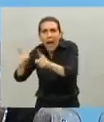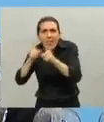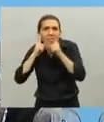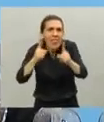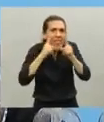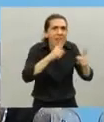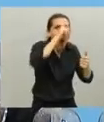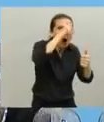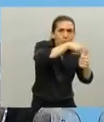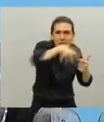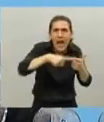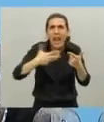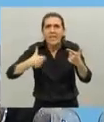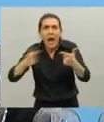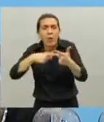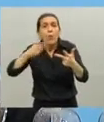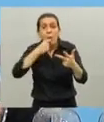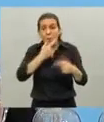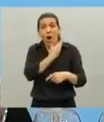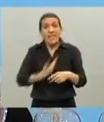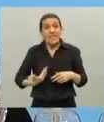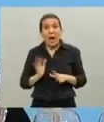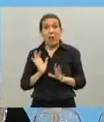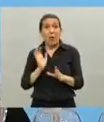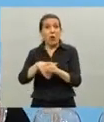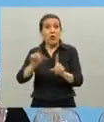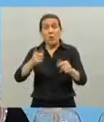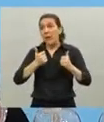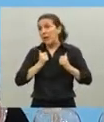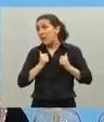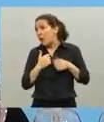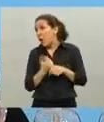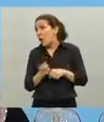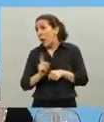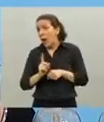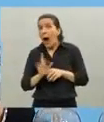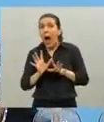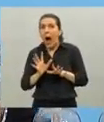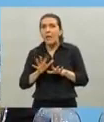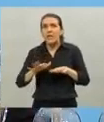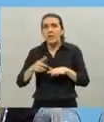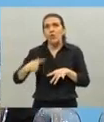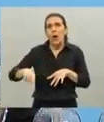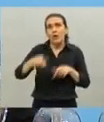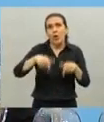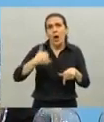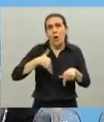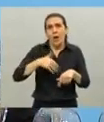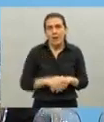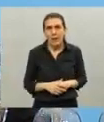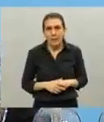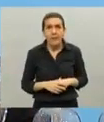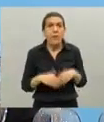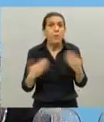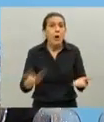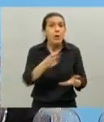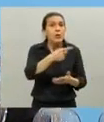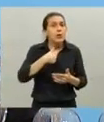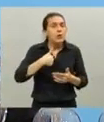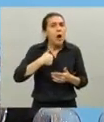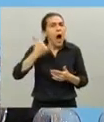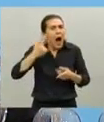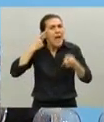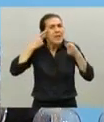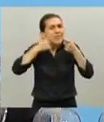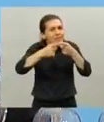porque si el Estado no está presente nos pasa lo que pasa así que yo tengo muy buenas